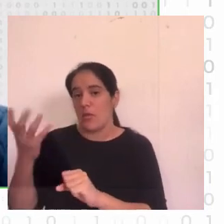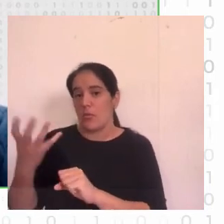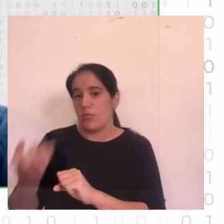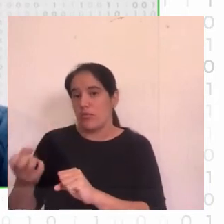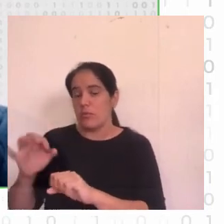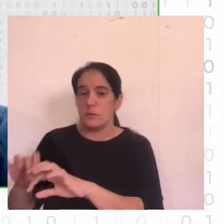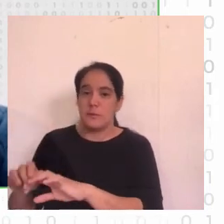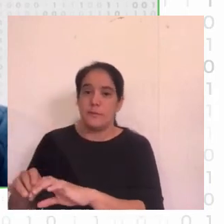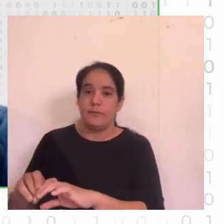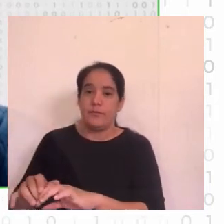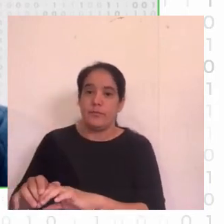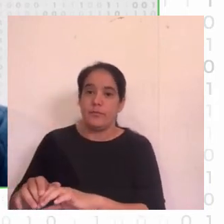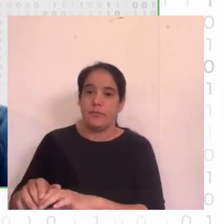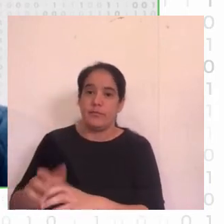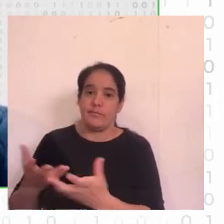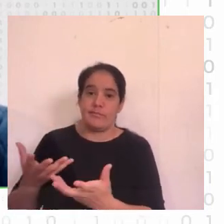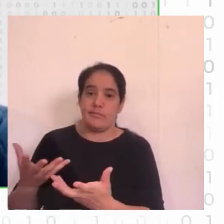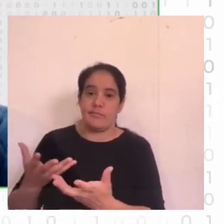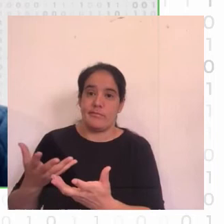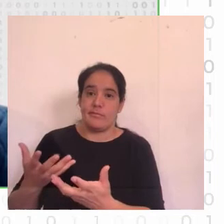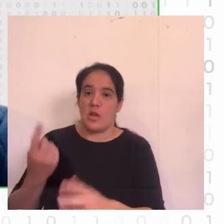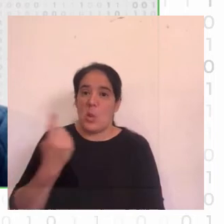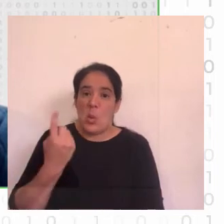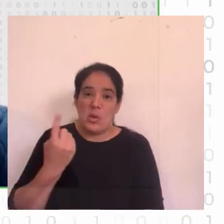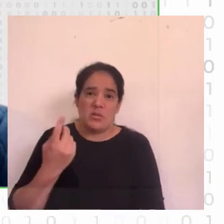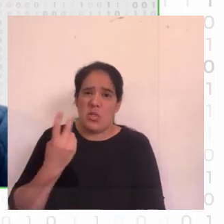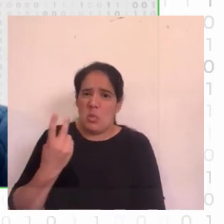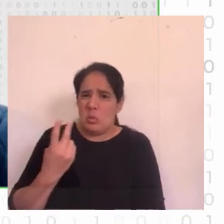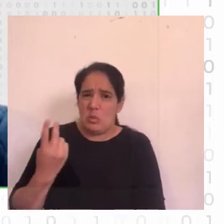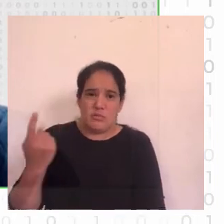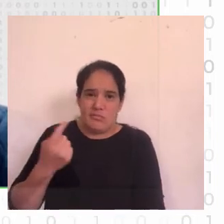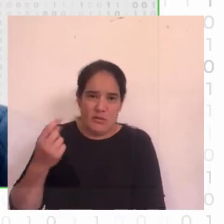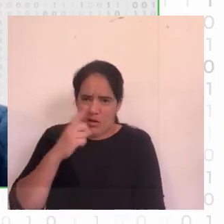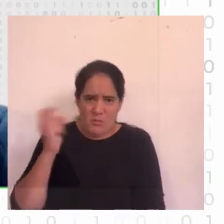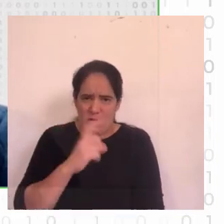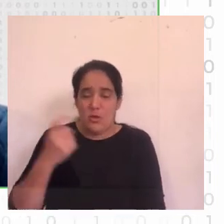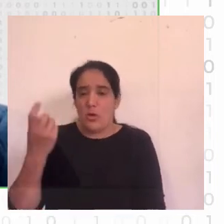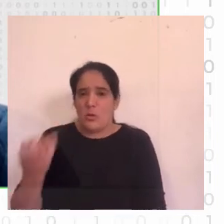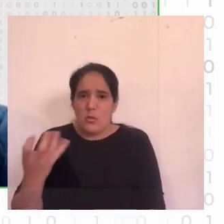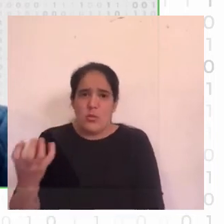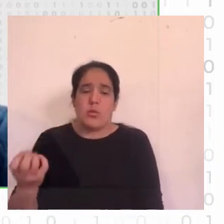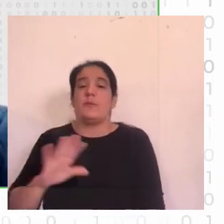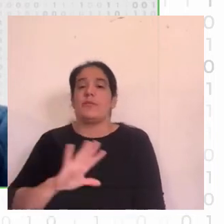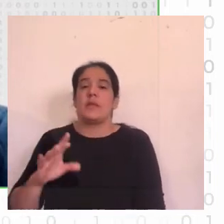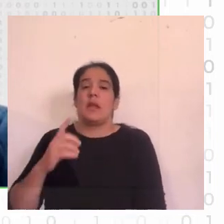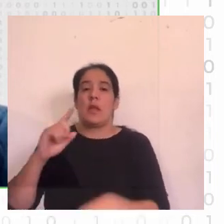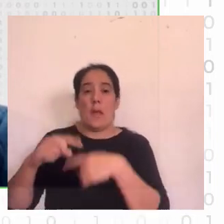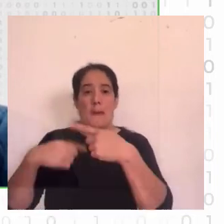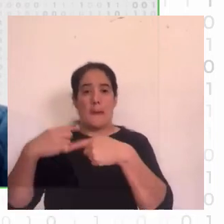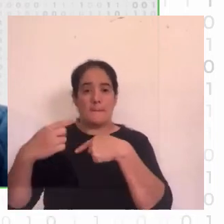baja en cuestión de minutos mucho menos el proceso en sí nos llevó